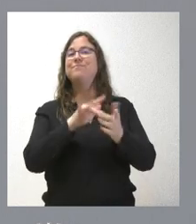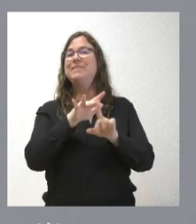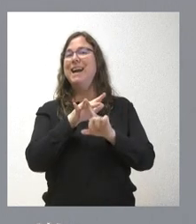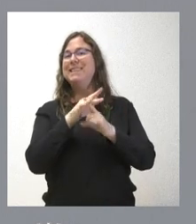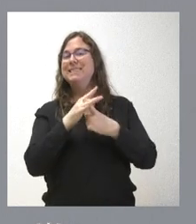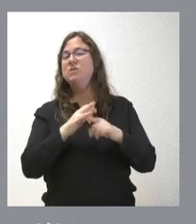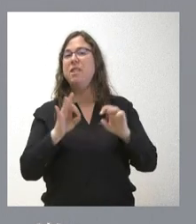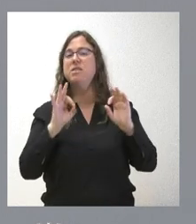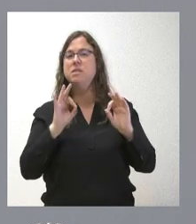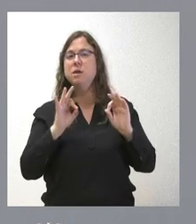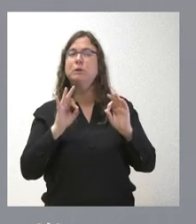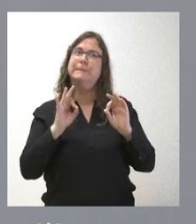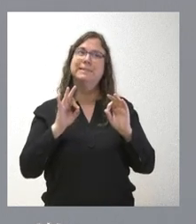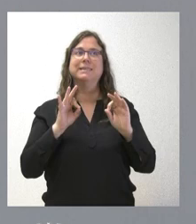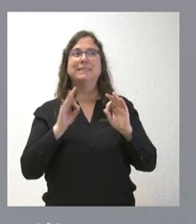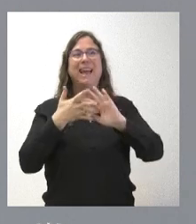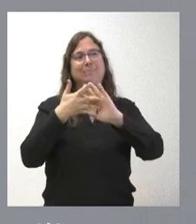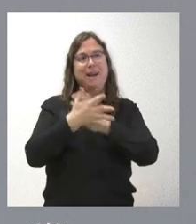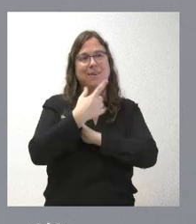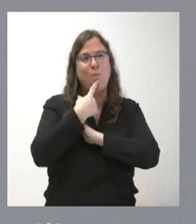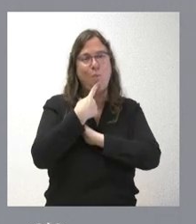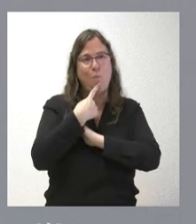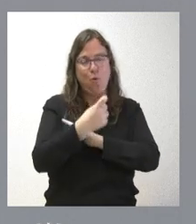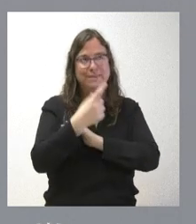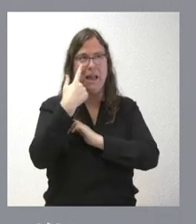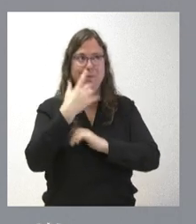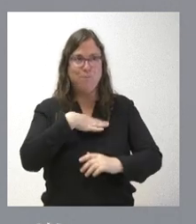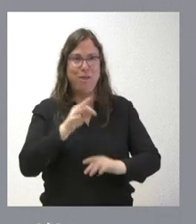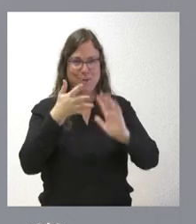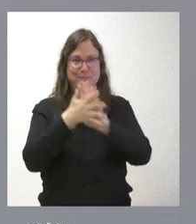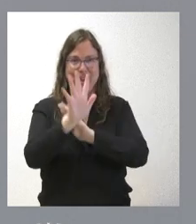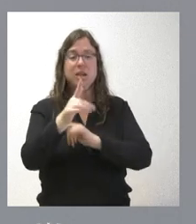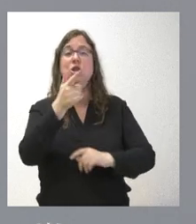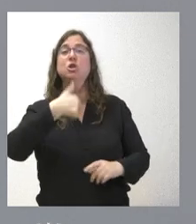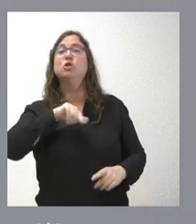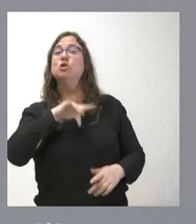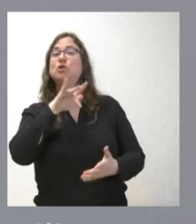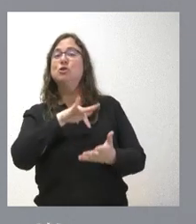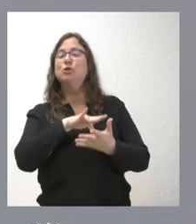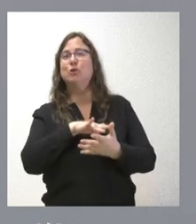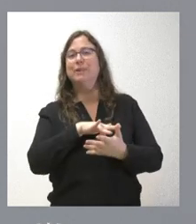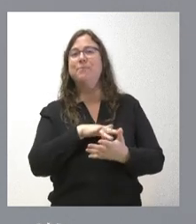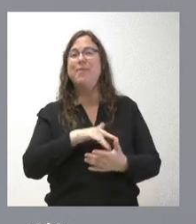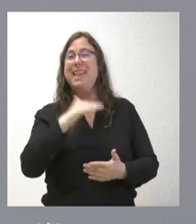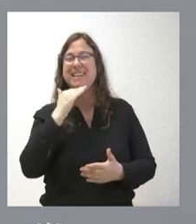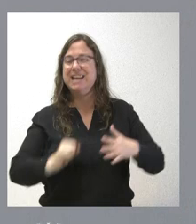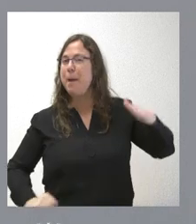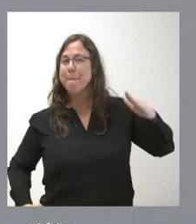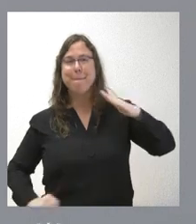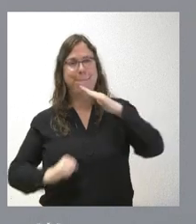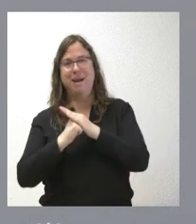que cuesta explicar, y a ver si yo soy capaz. Estamos en máximos casi de actividad